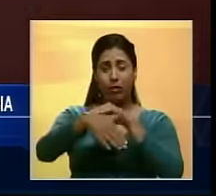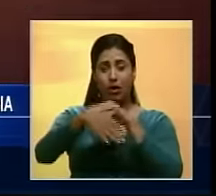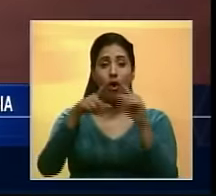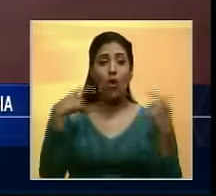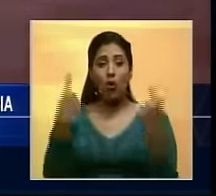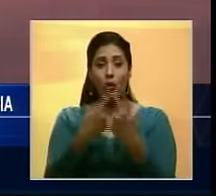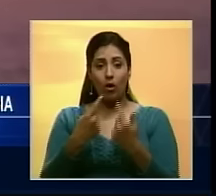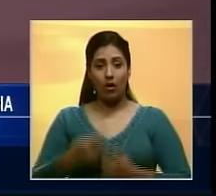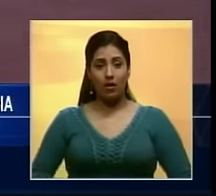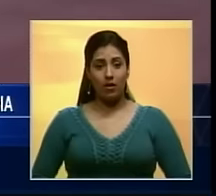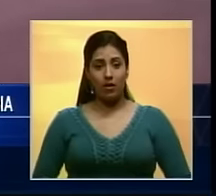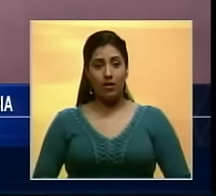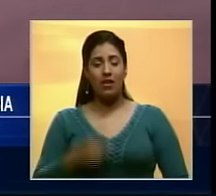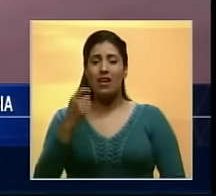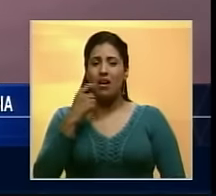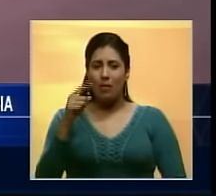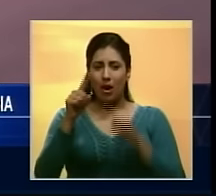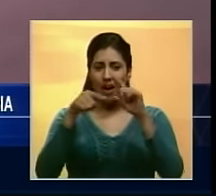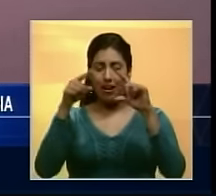por la aeronave.